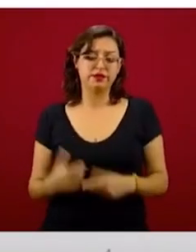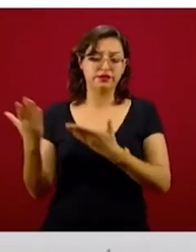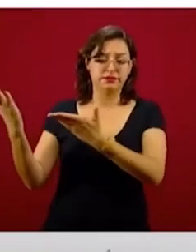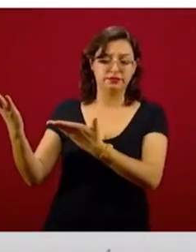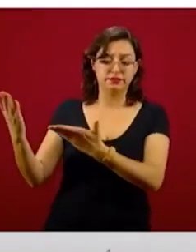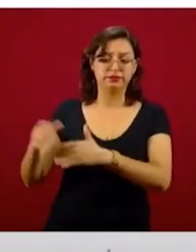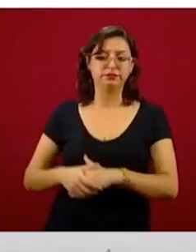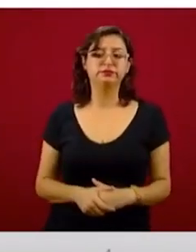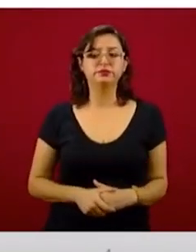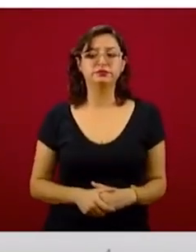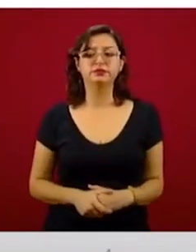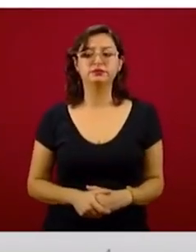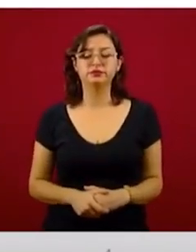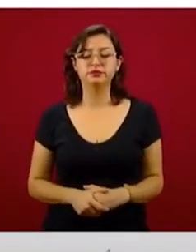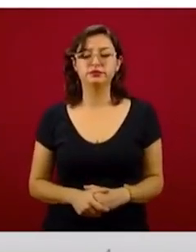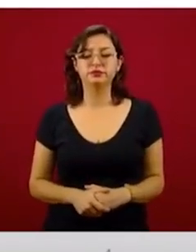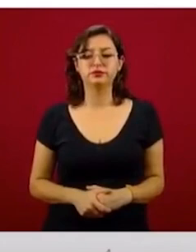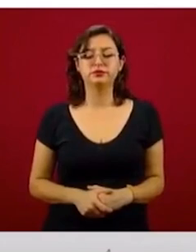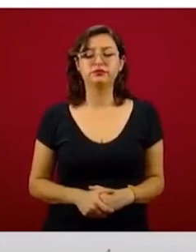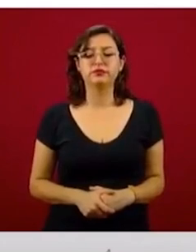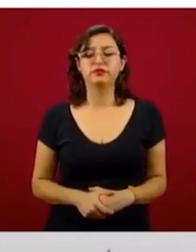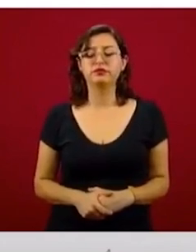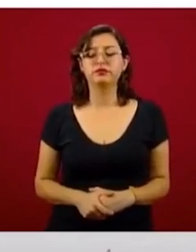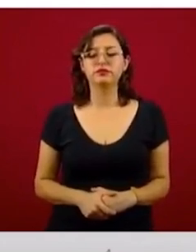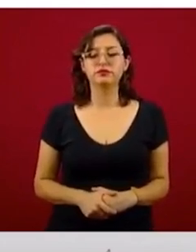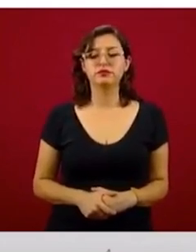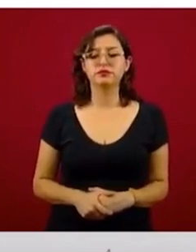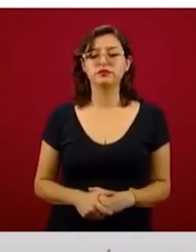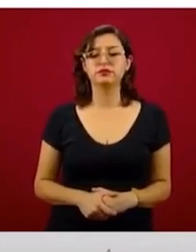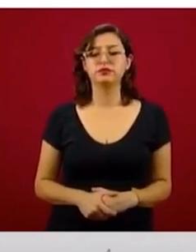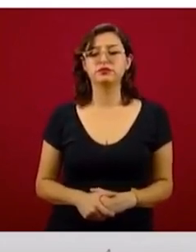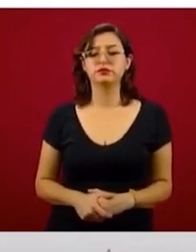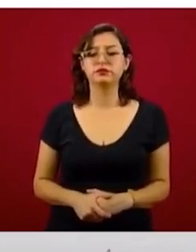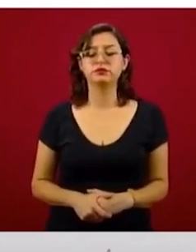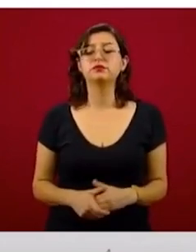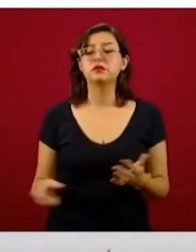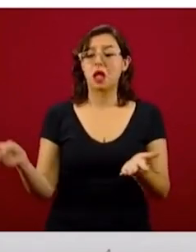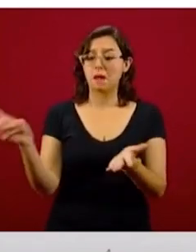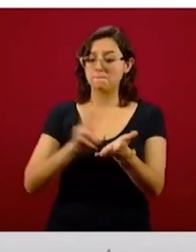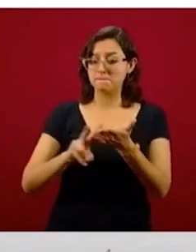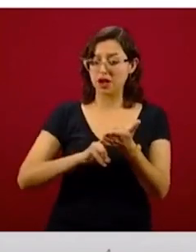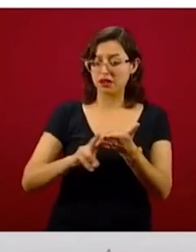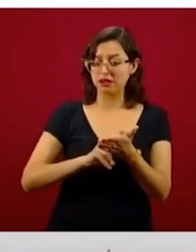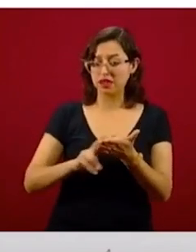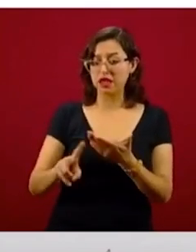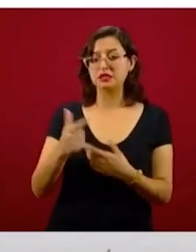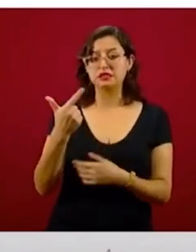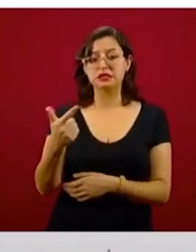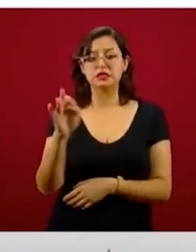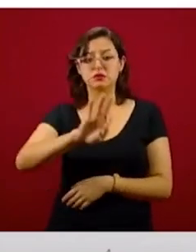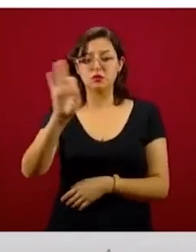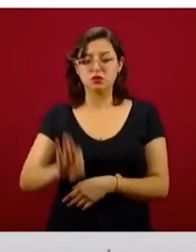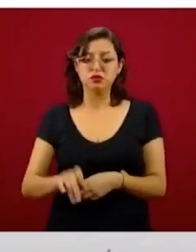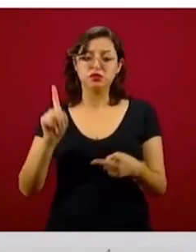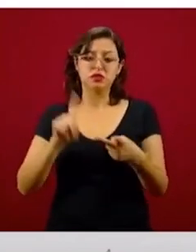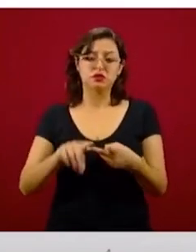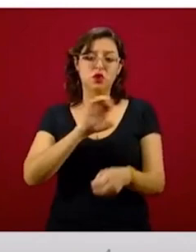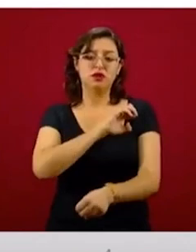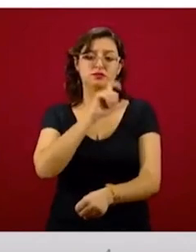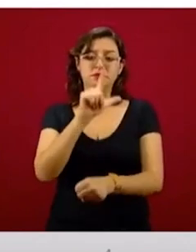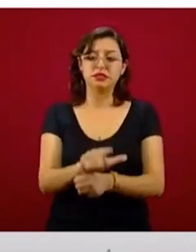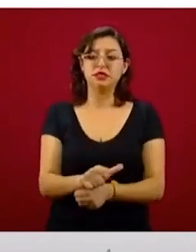ordinarios, mejor conocidos como verdes, que prestan a una tasa del siete, los especiales que prestan al cinco, que son los